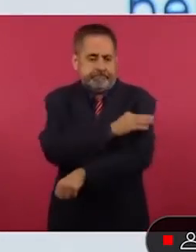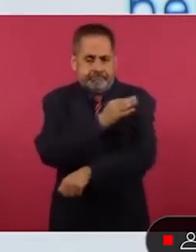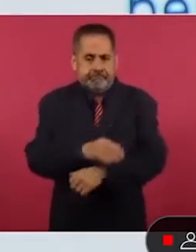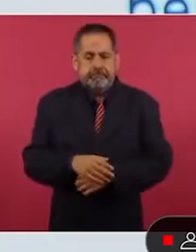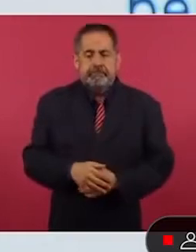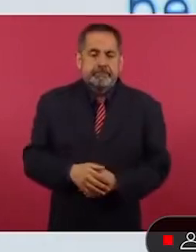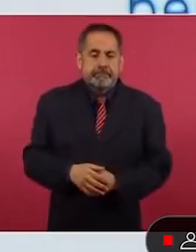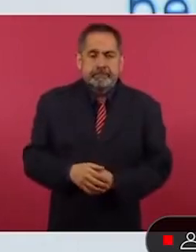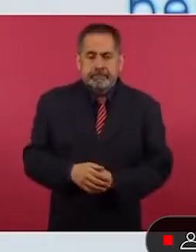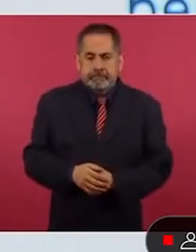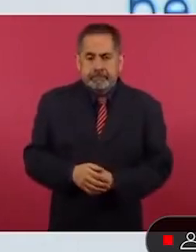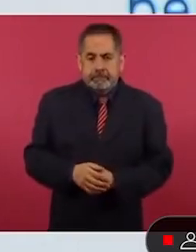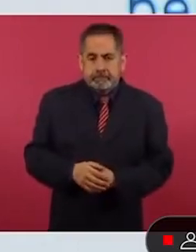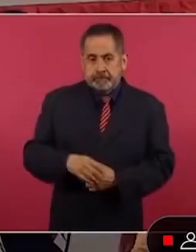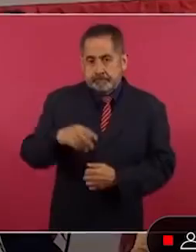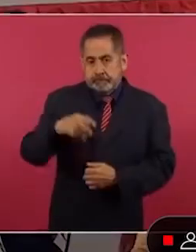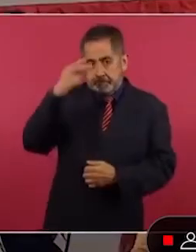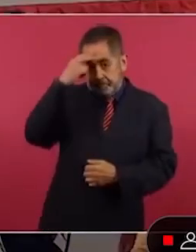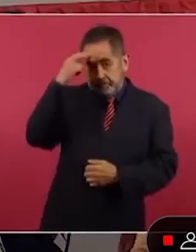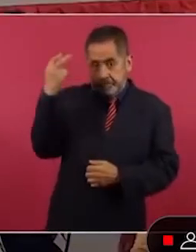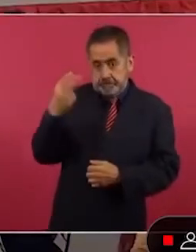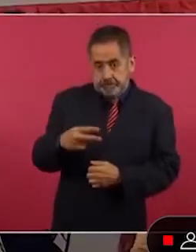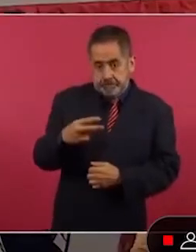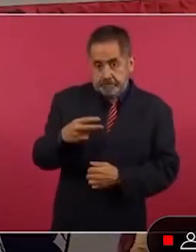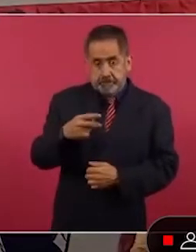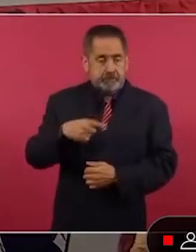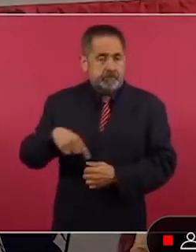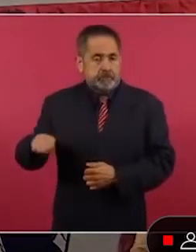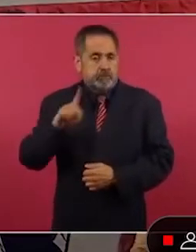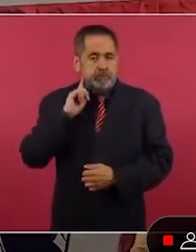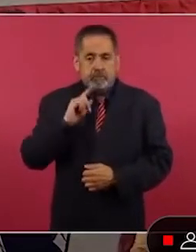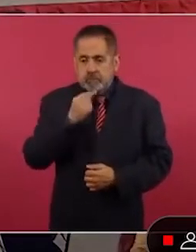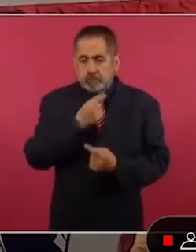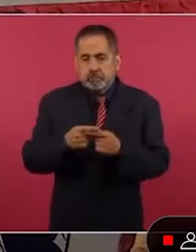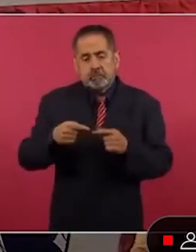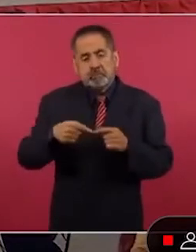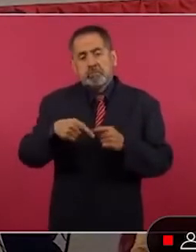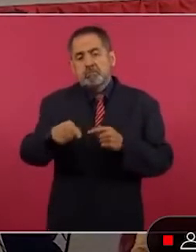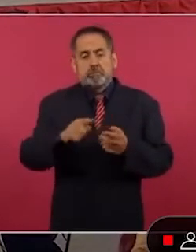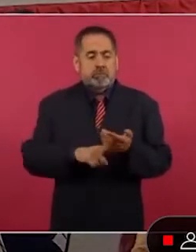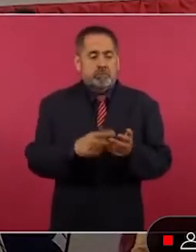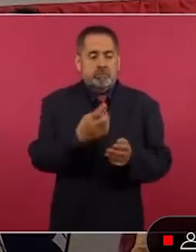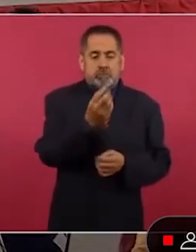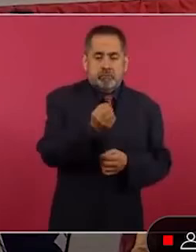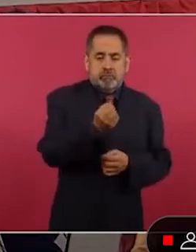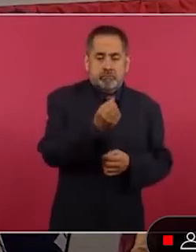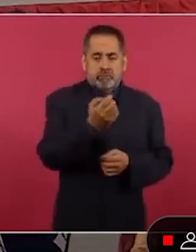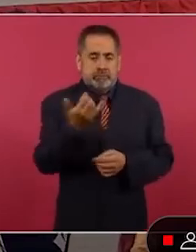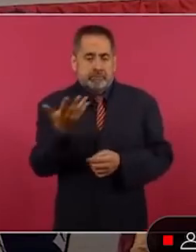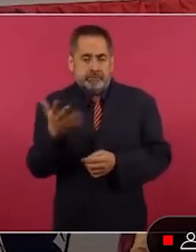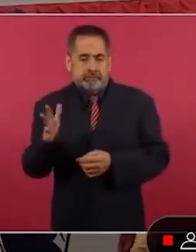en México están programadas para recibir esta vacuna entre los nueve y los años